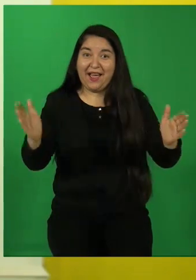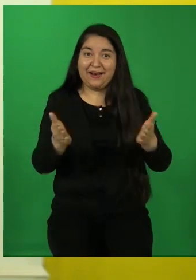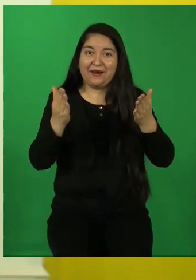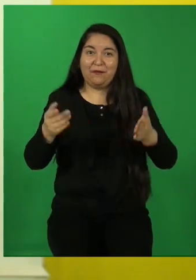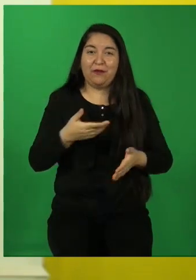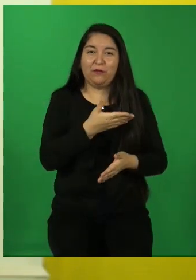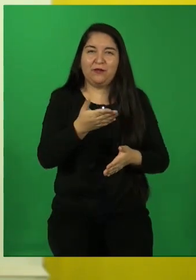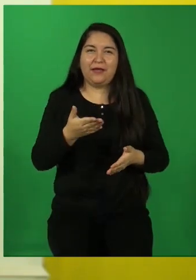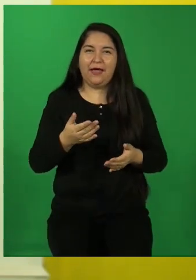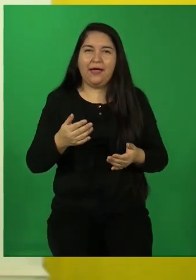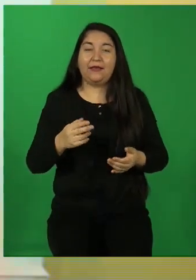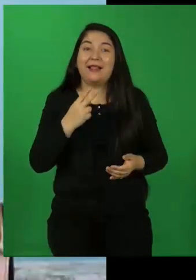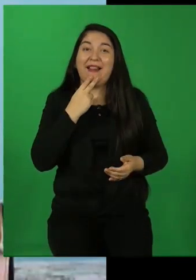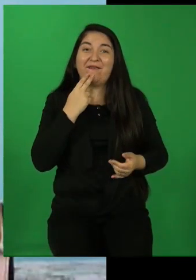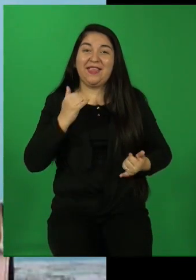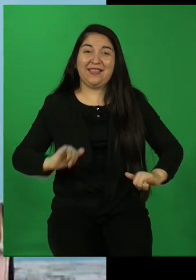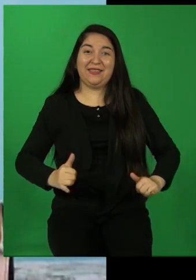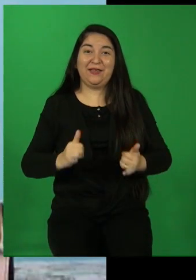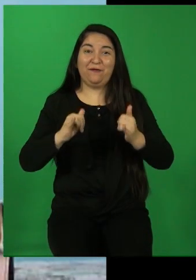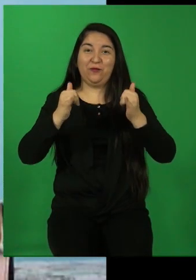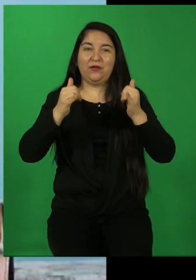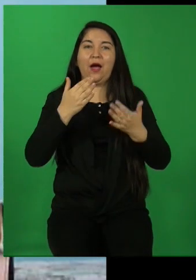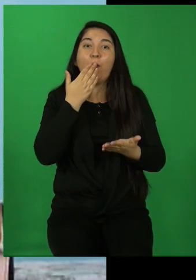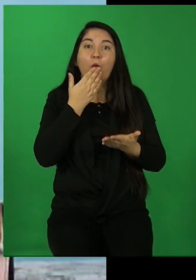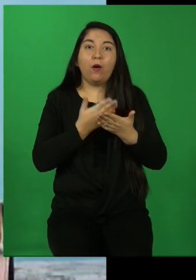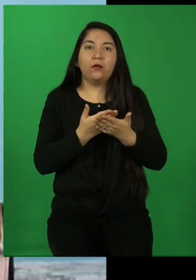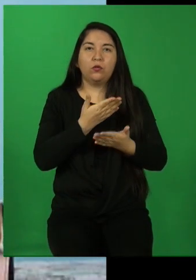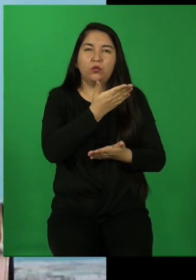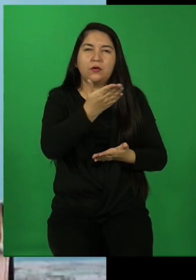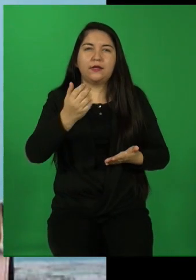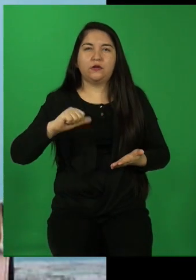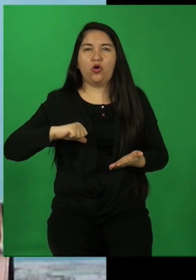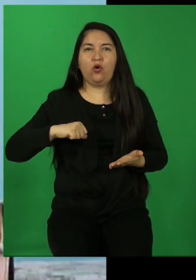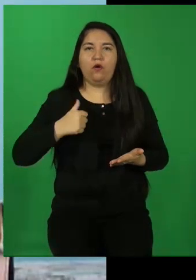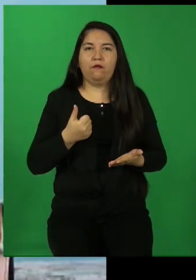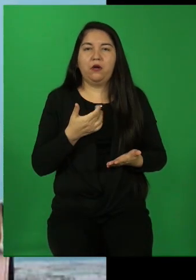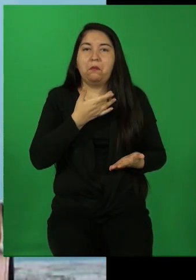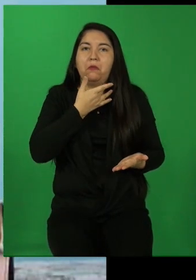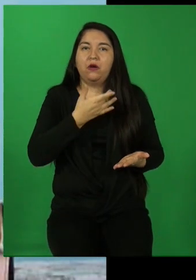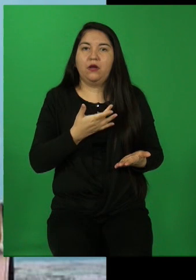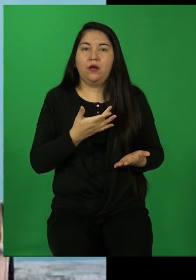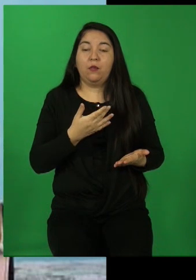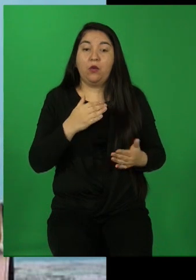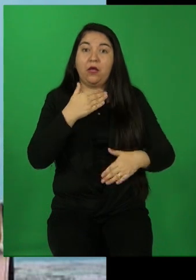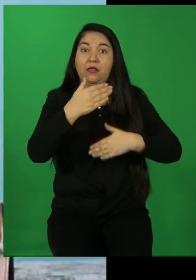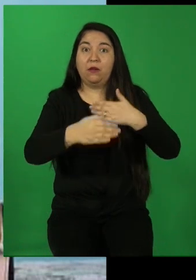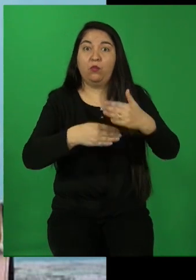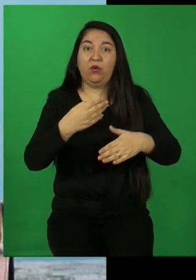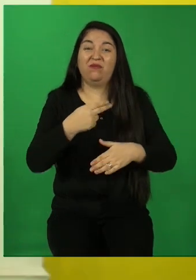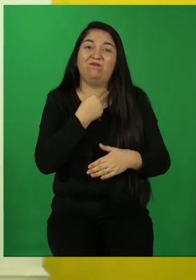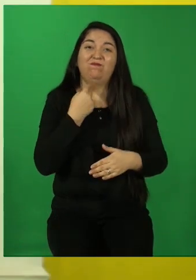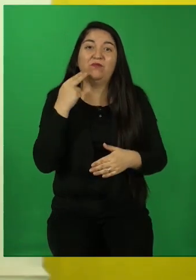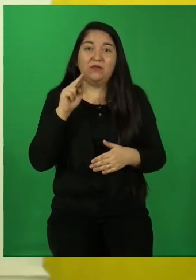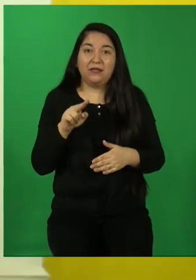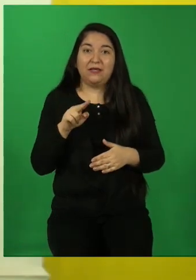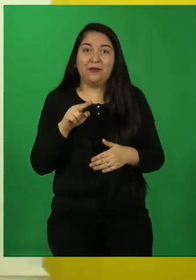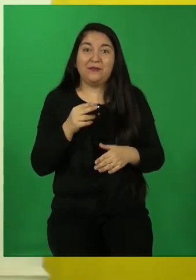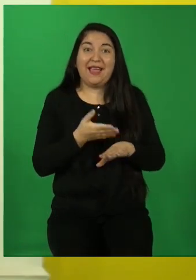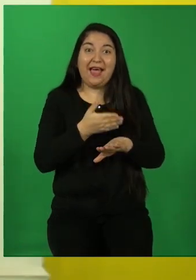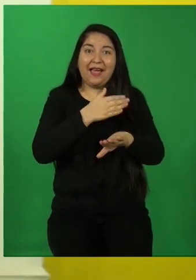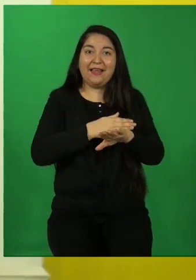Especialmente de la juventud. Pues la muerte está siempre cerca. Cada vez